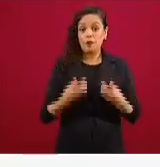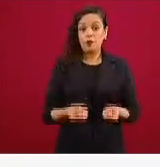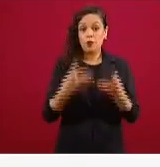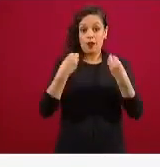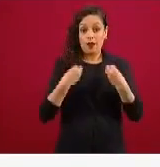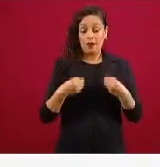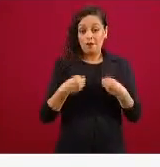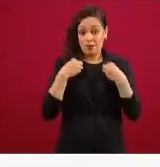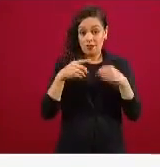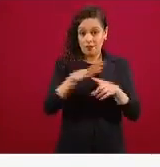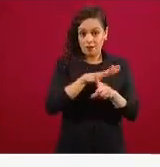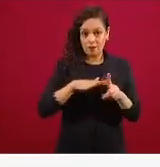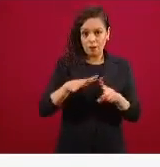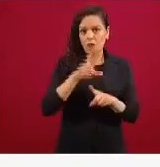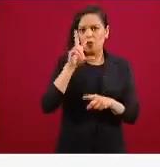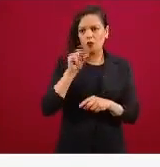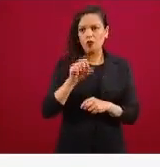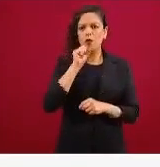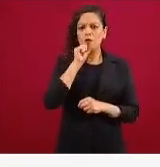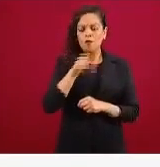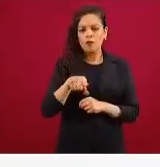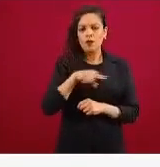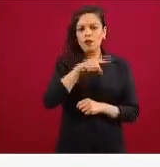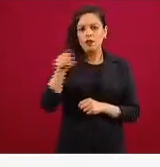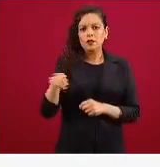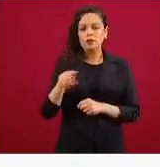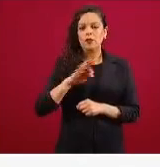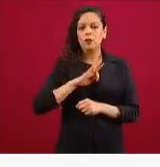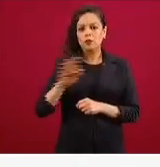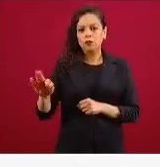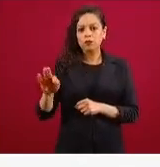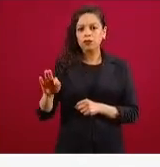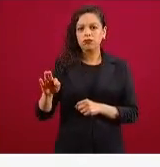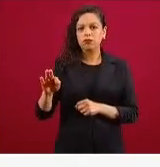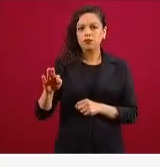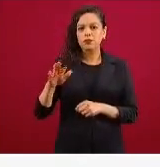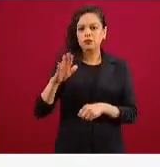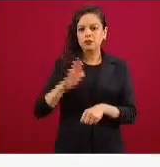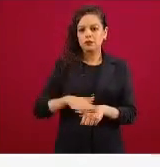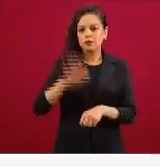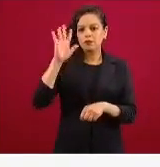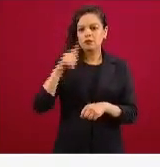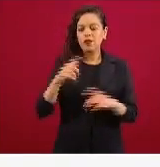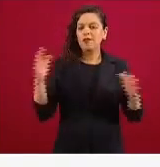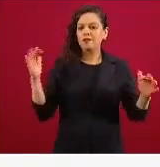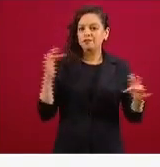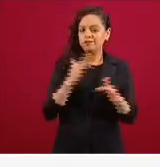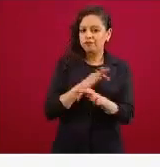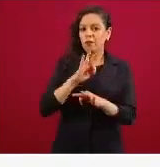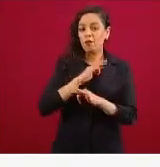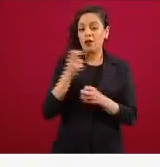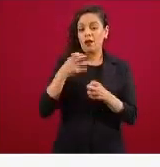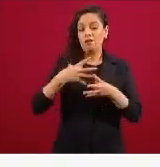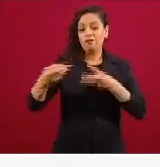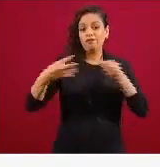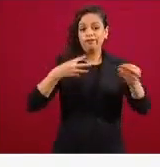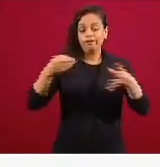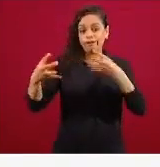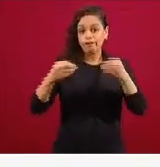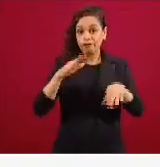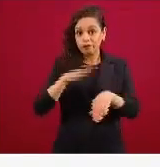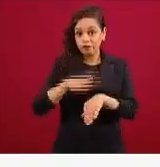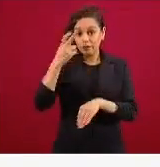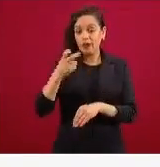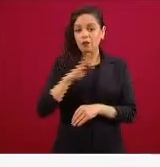México tiene además una transmisión más activa, más intensa y podemos identificar estas